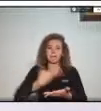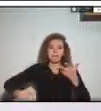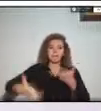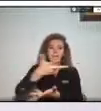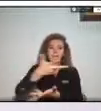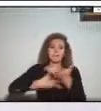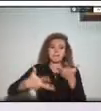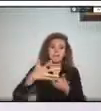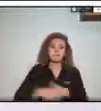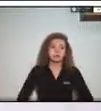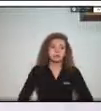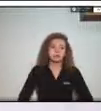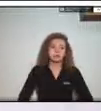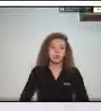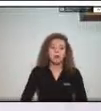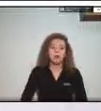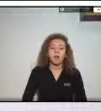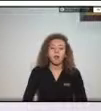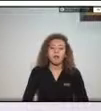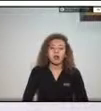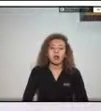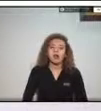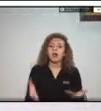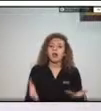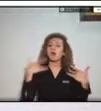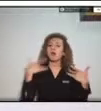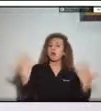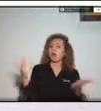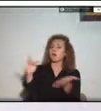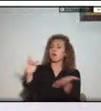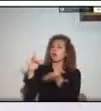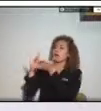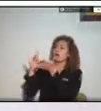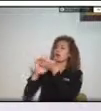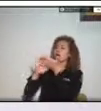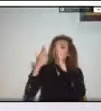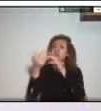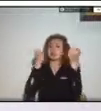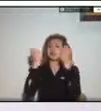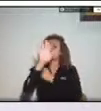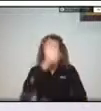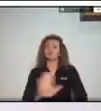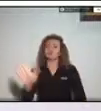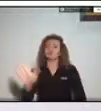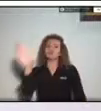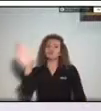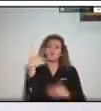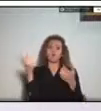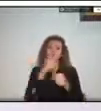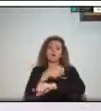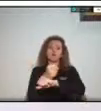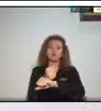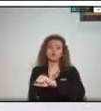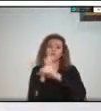participación comunitaria desde una estrategia departamental de gestión del riesgo ingeniero Alberto